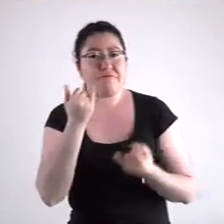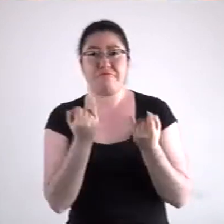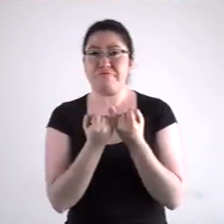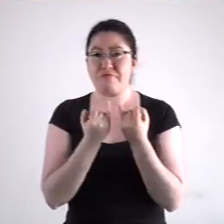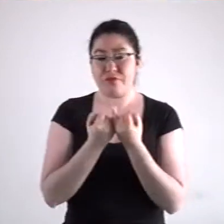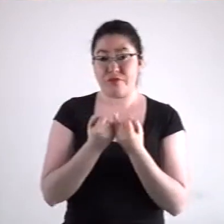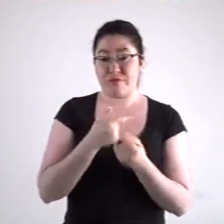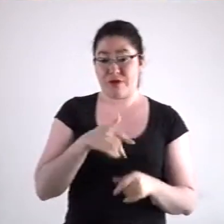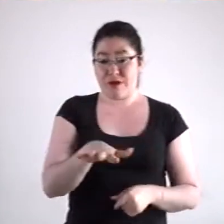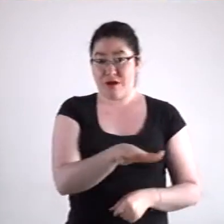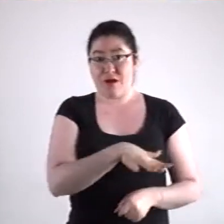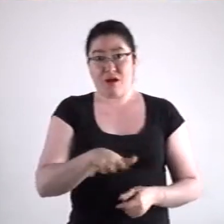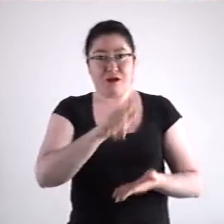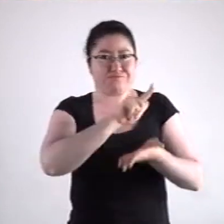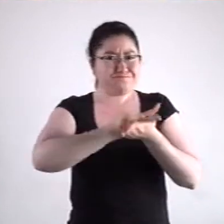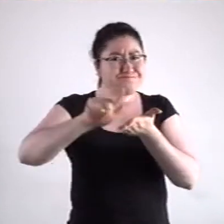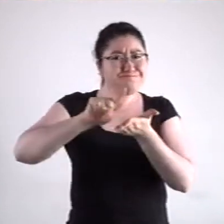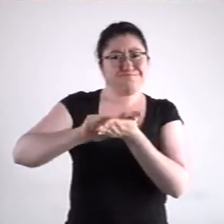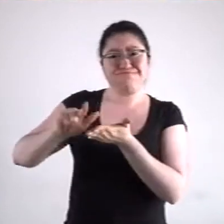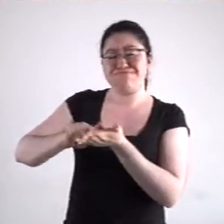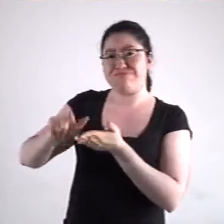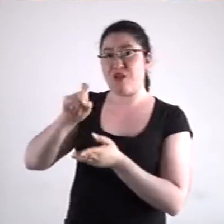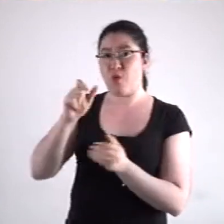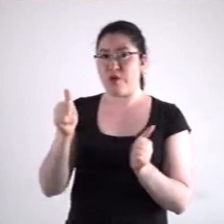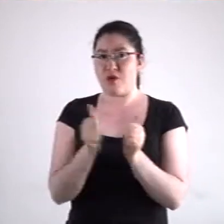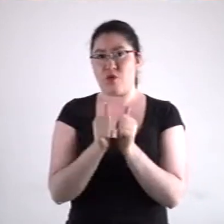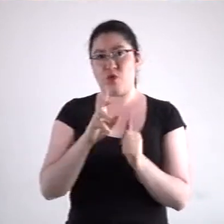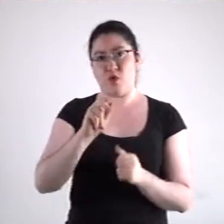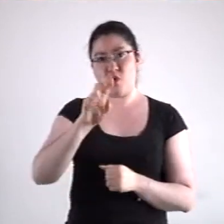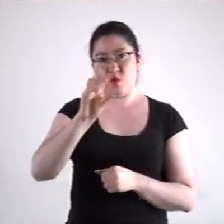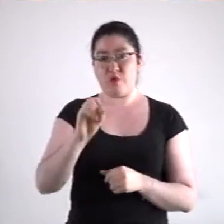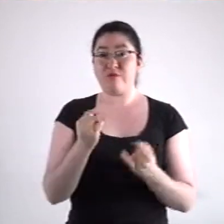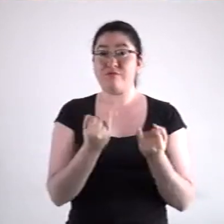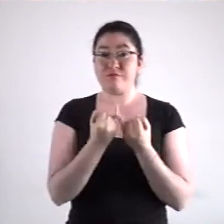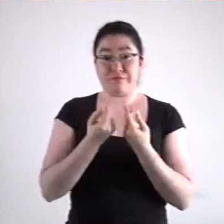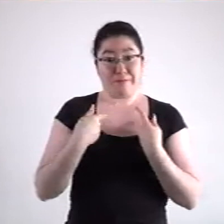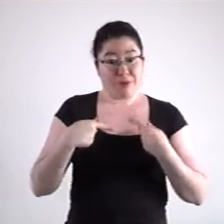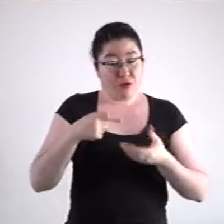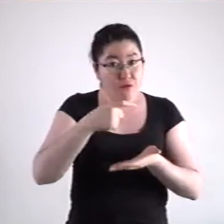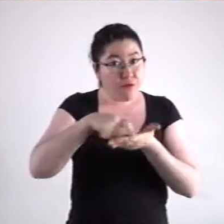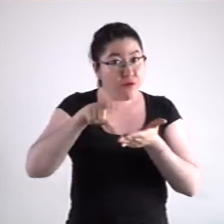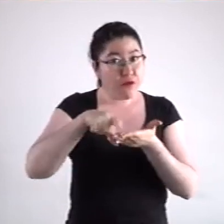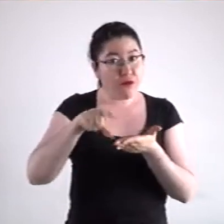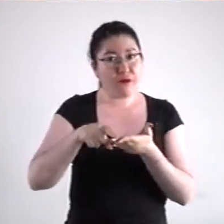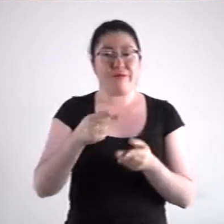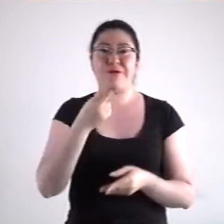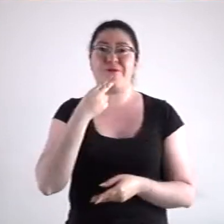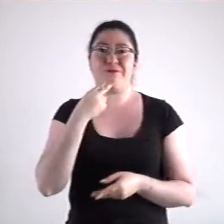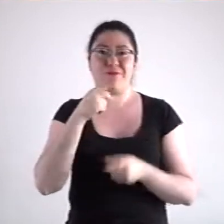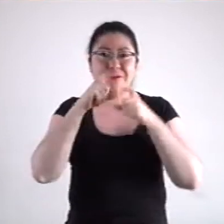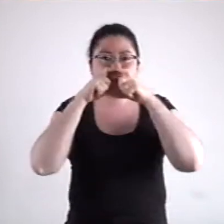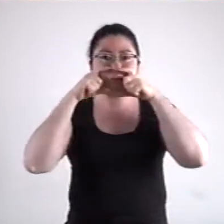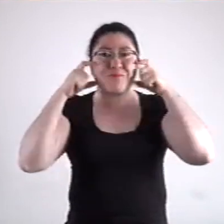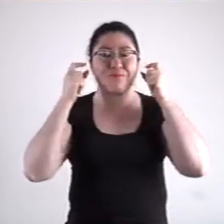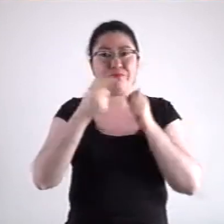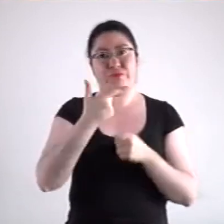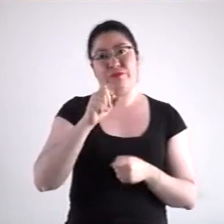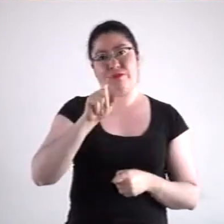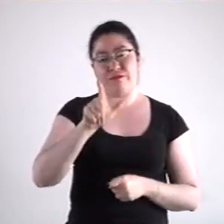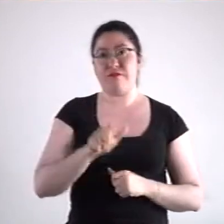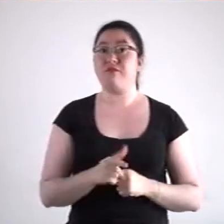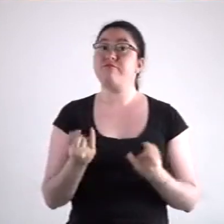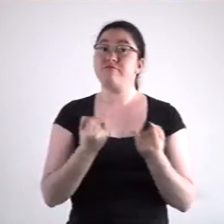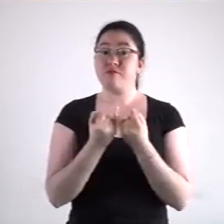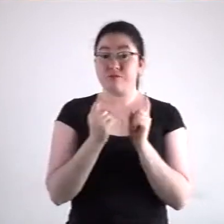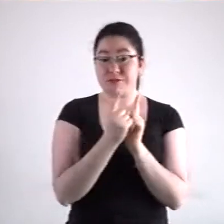limpiar constantemente las superficies con agua clorada y recomendar a los clientes el uso de cubrebocas y gel, así como mantener